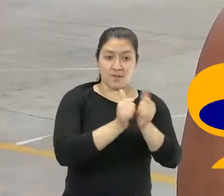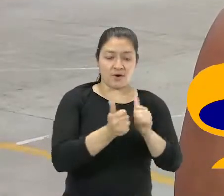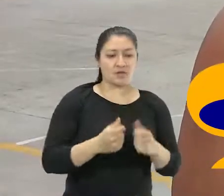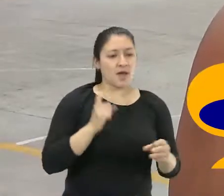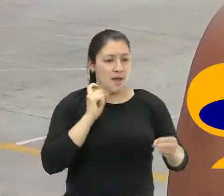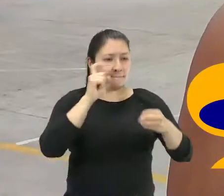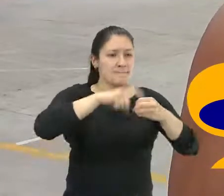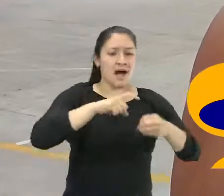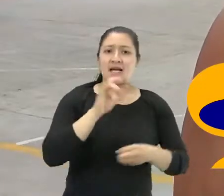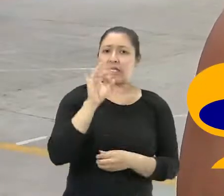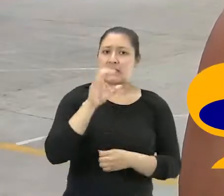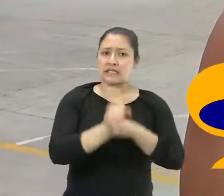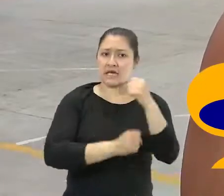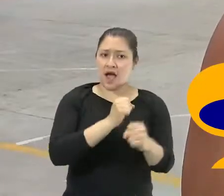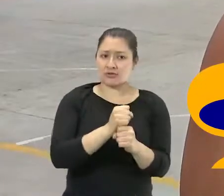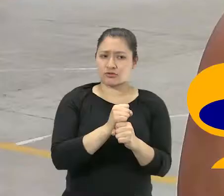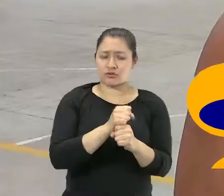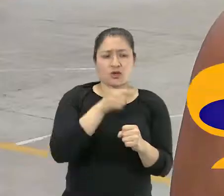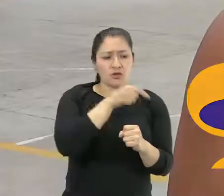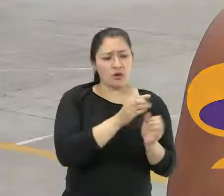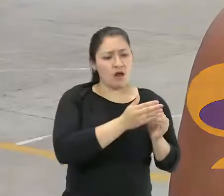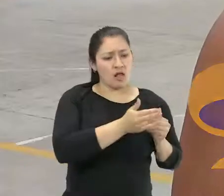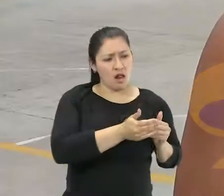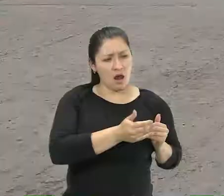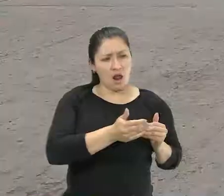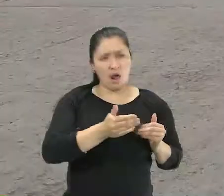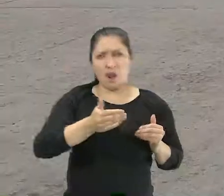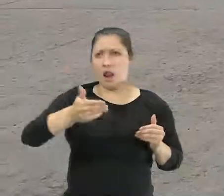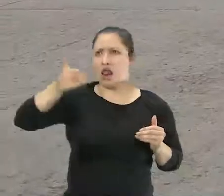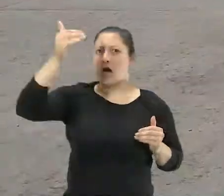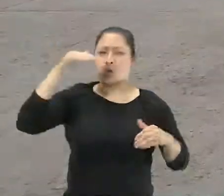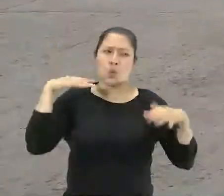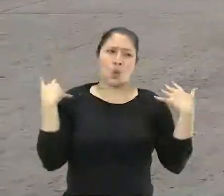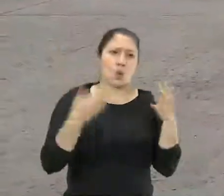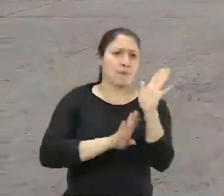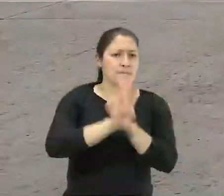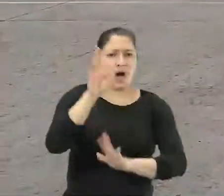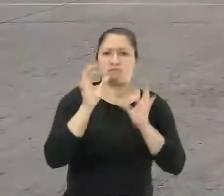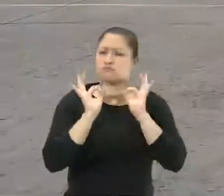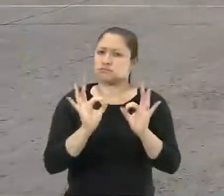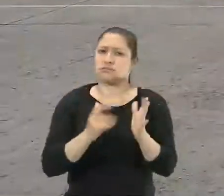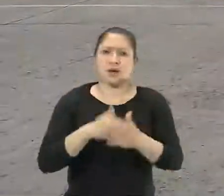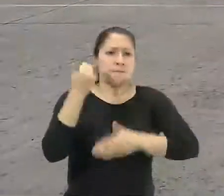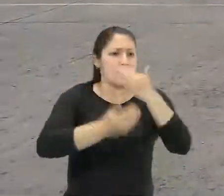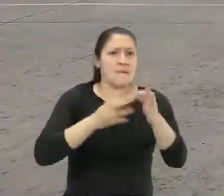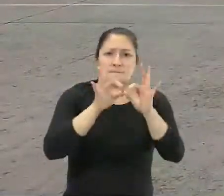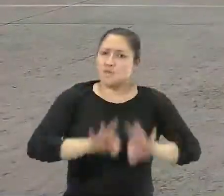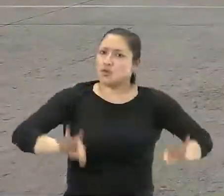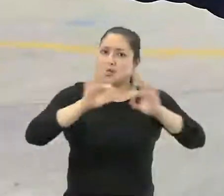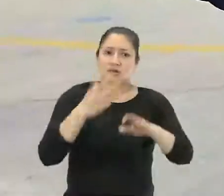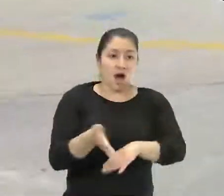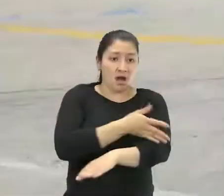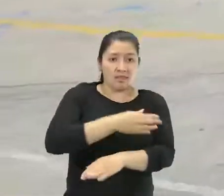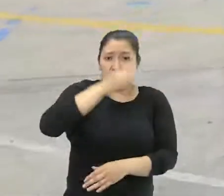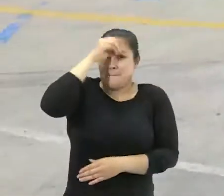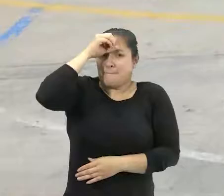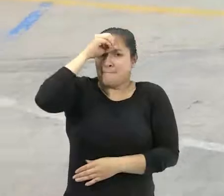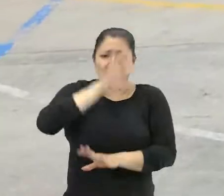a los 15 años de edad y mi evolución ha sido bastante buena llegué aquí sin